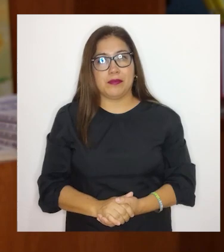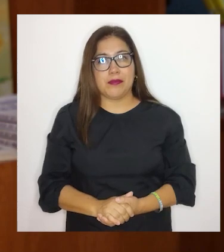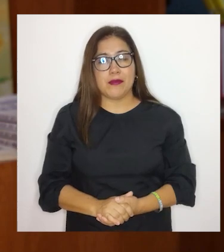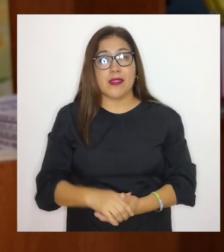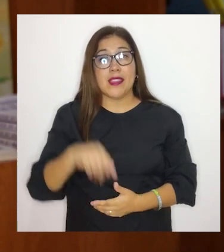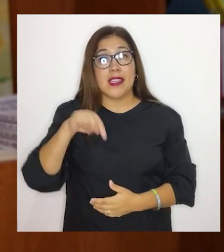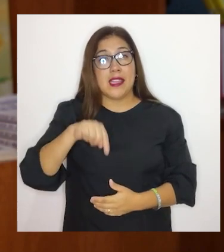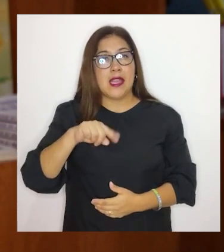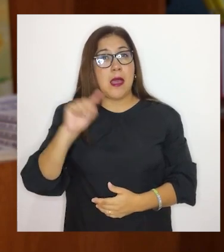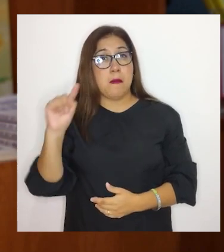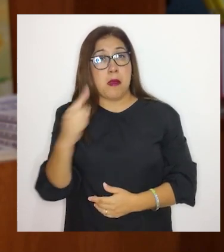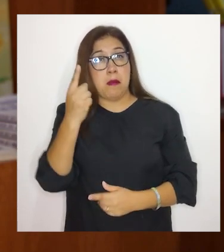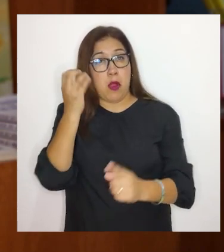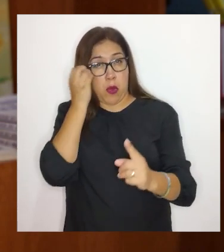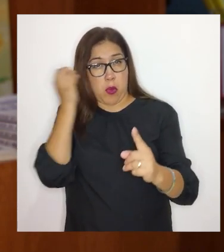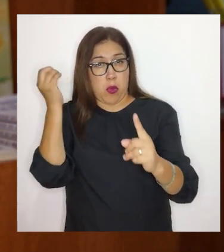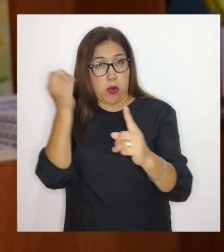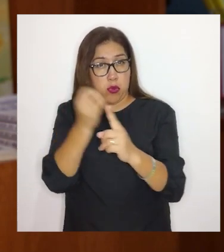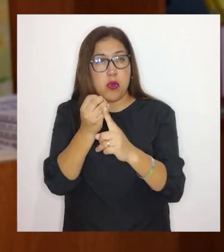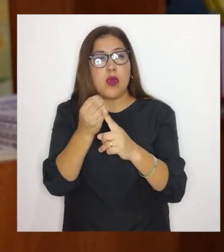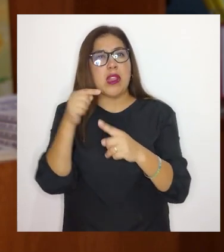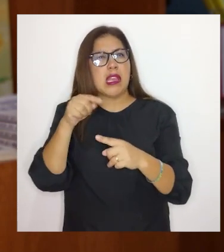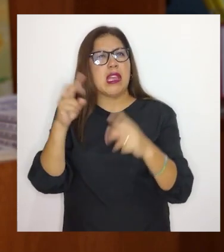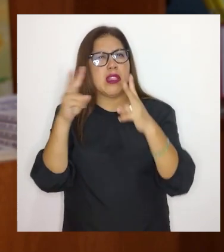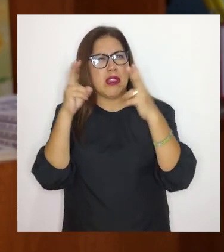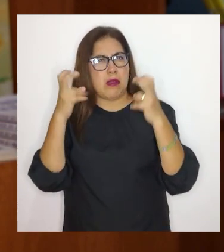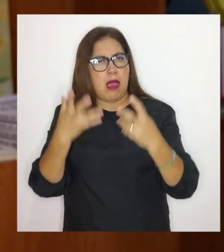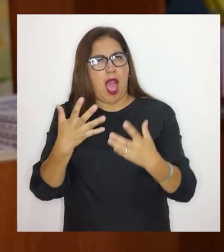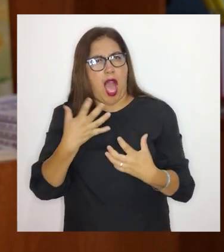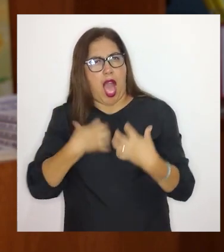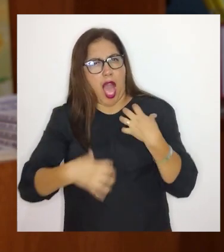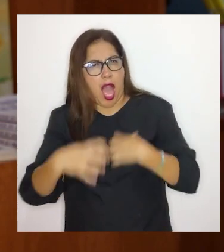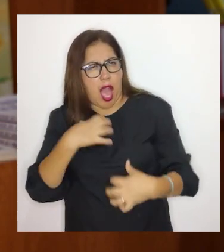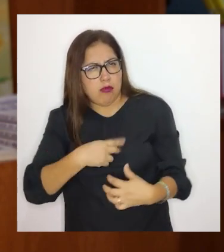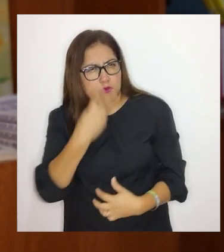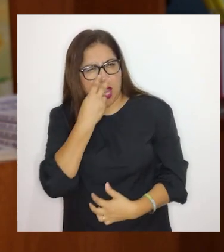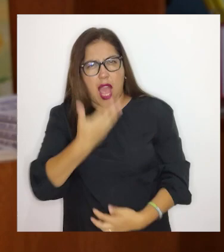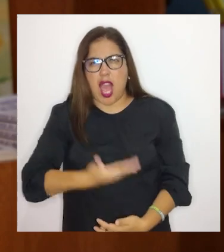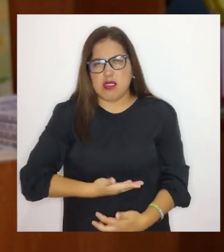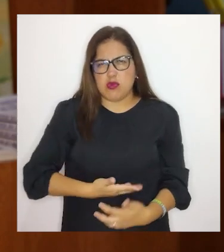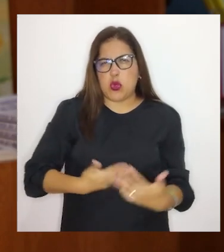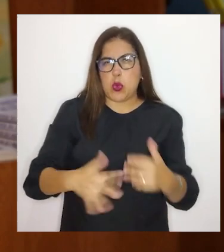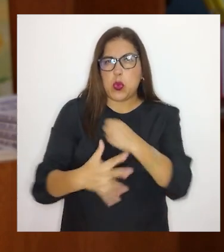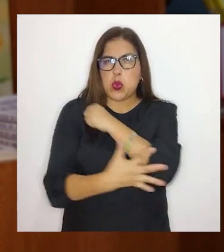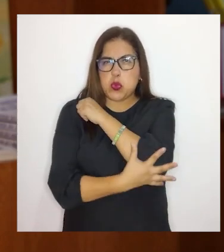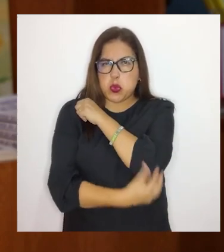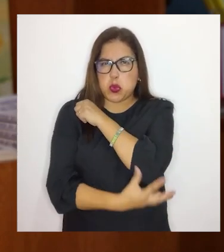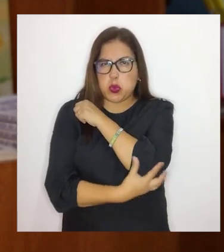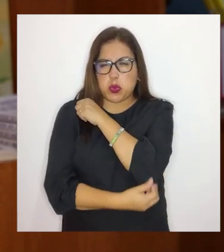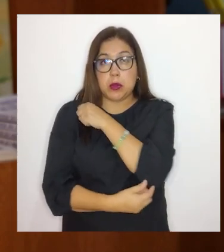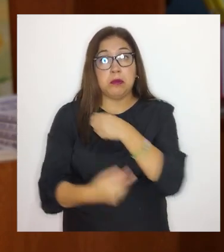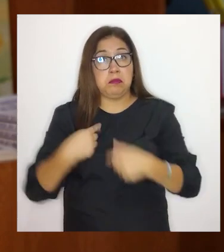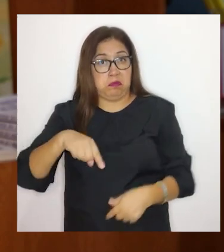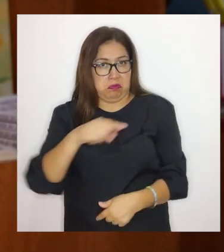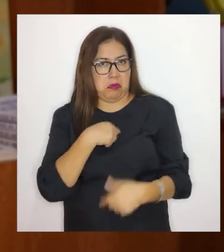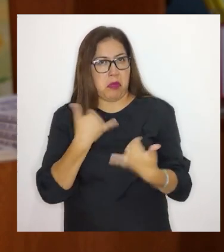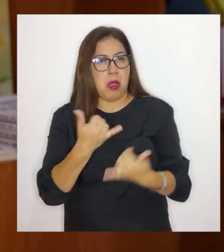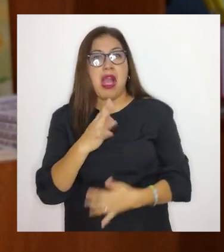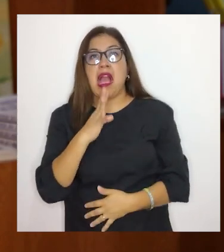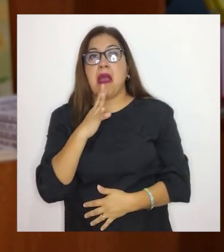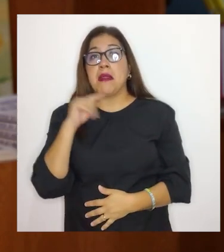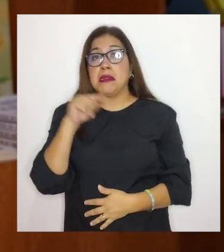el primer objetivo trata del hambre y la pobreza. Y para conversar sobre este tema,